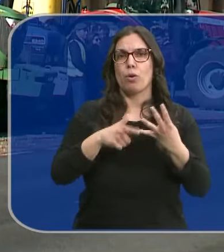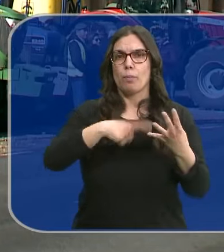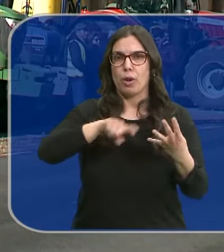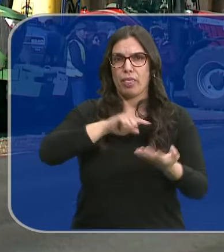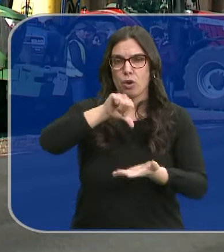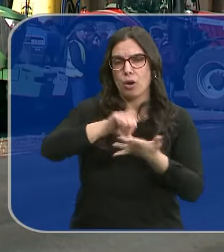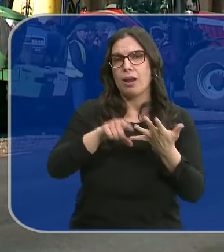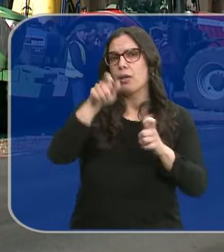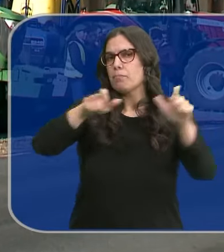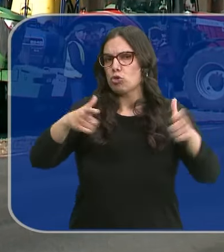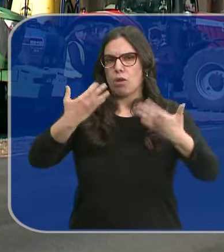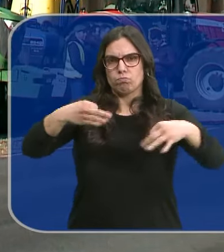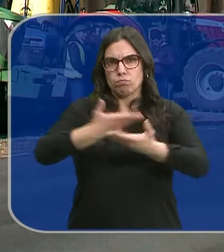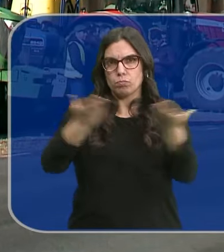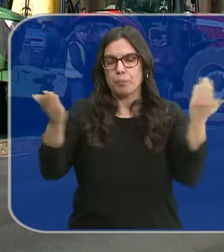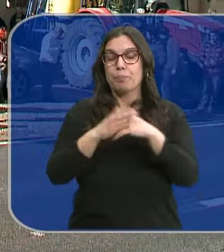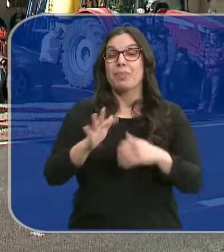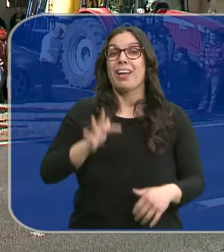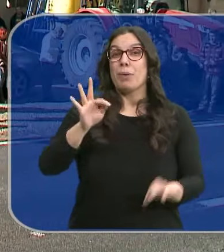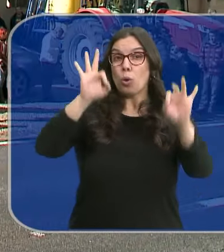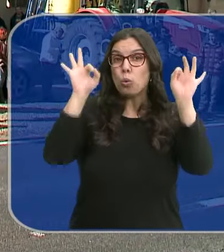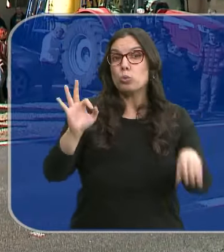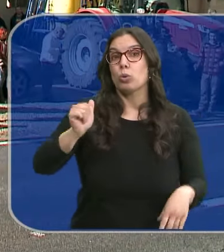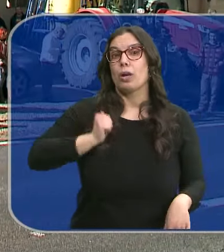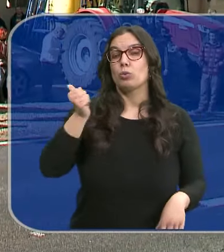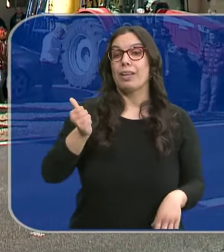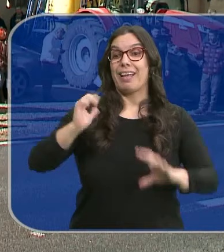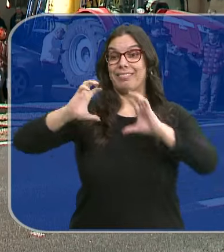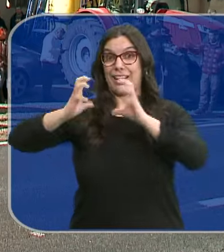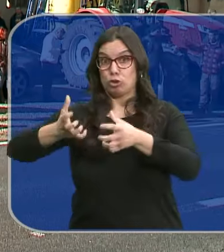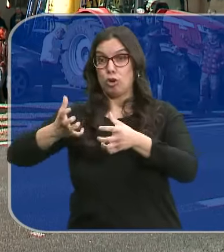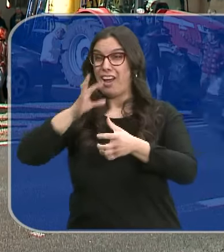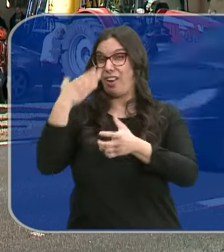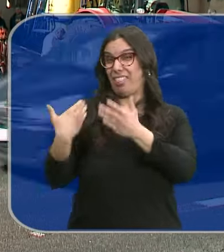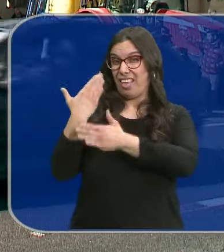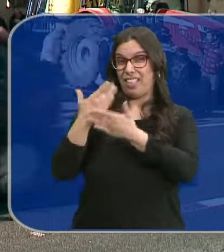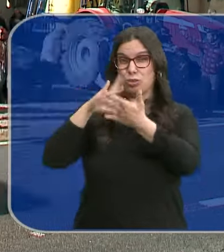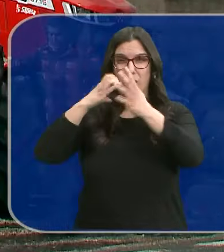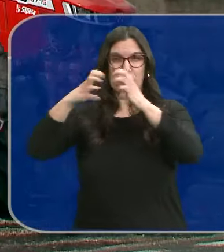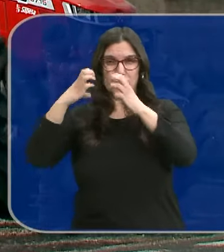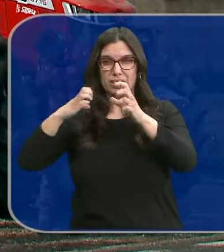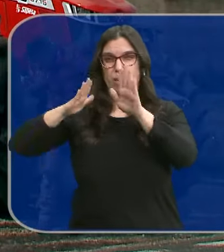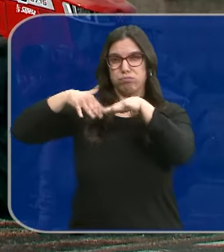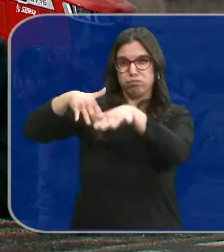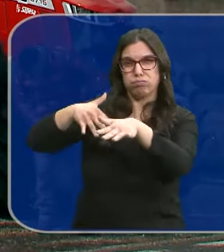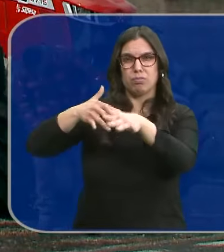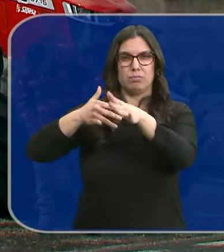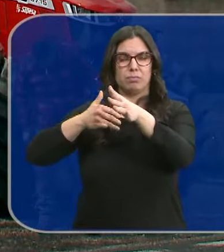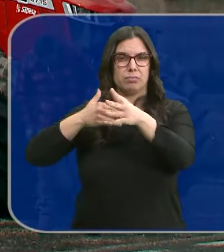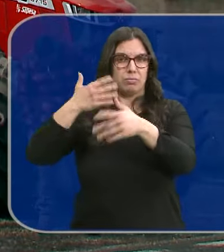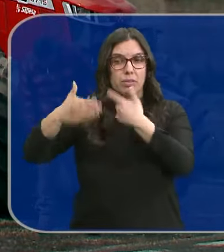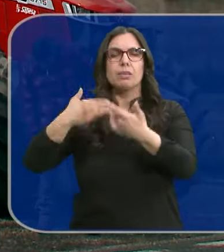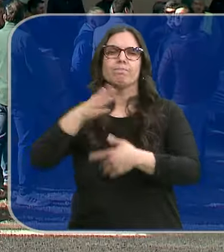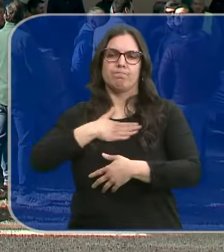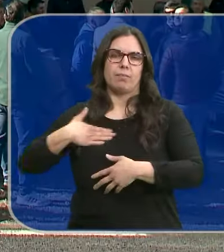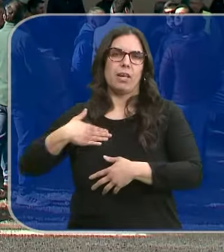policía local y ciudadanos de a pie. Además se da la circunstancia de que tractores que estos días están participando en manifestaciones